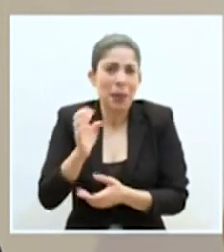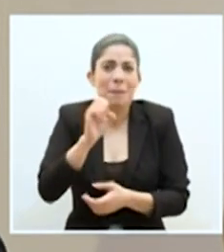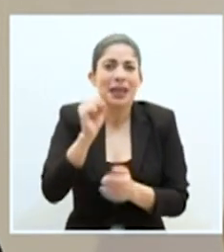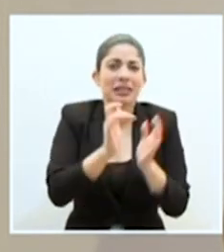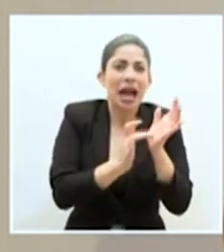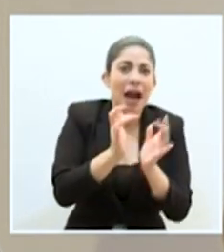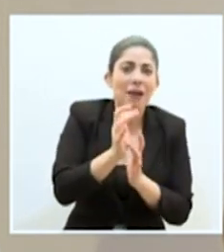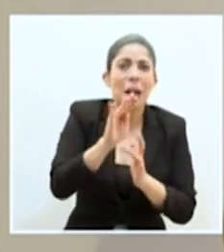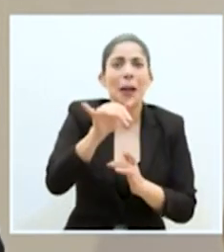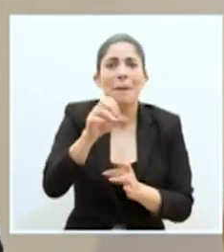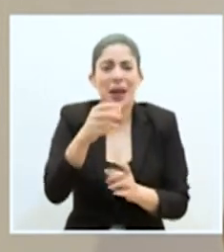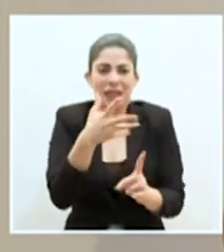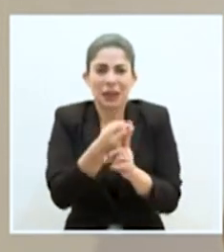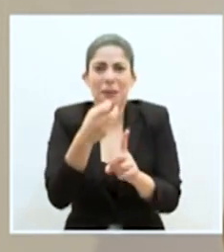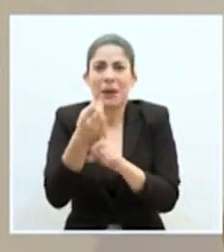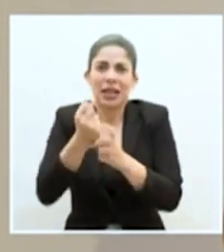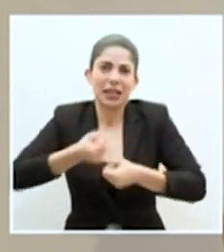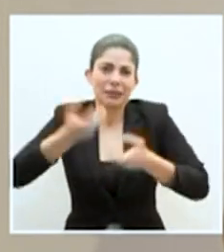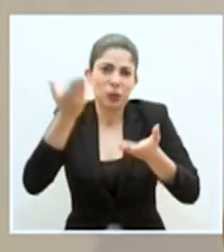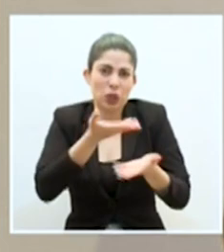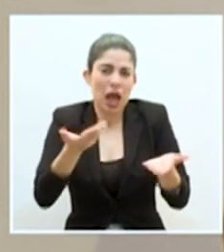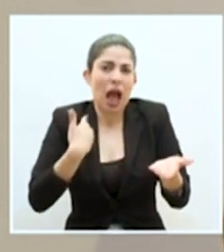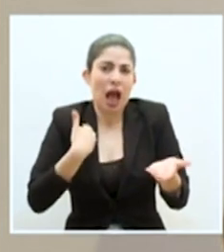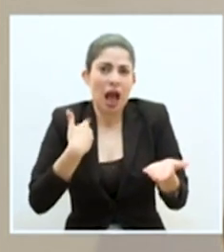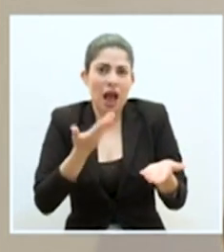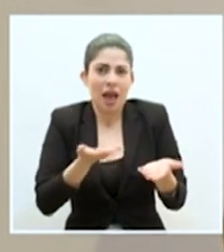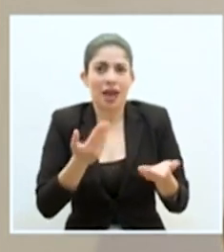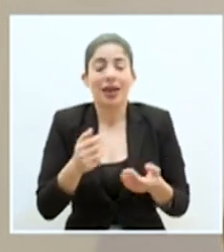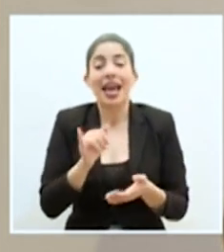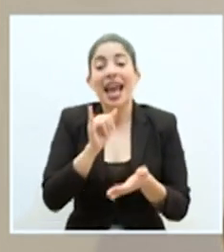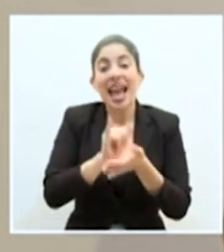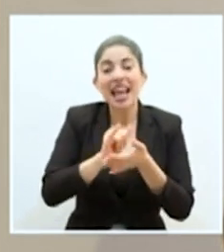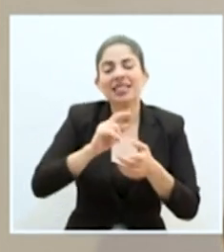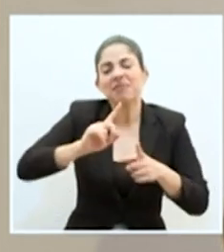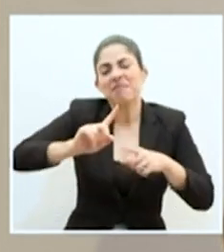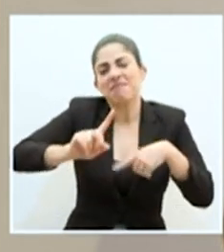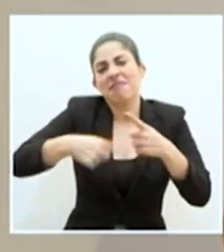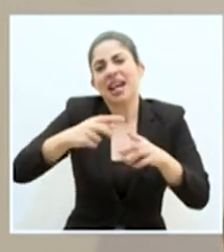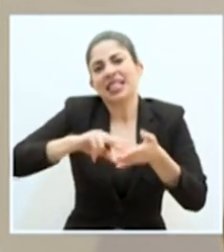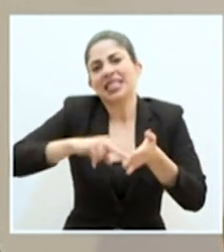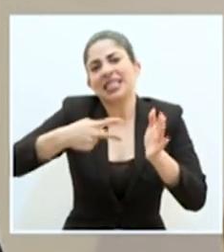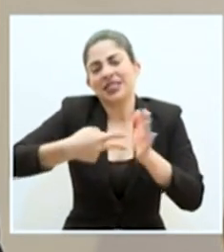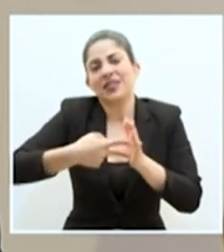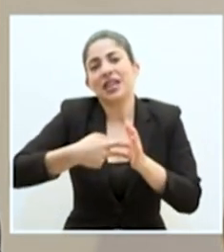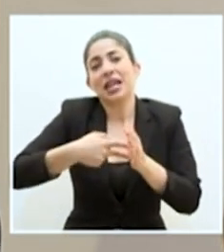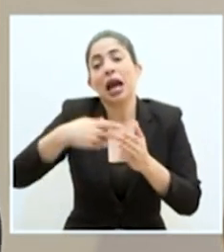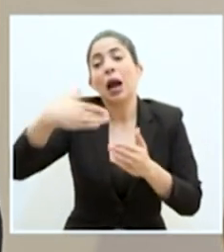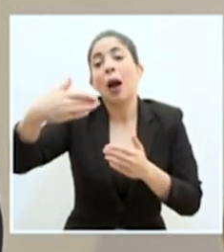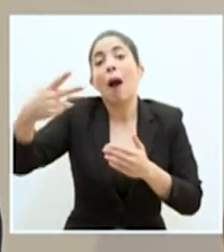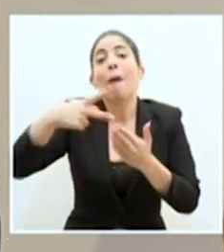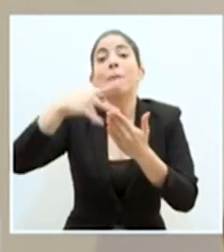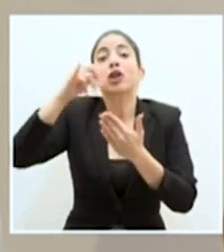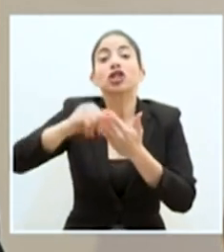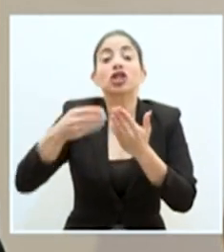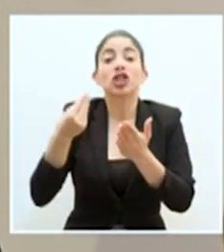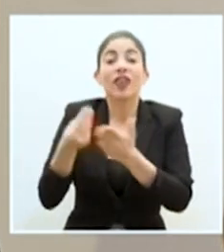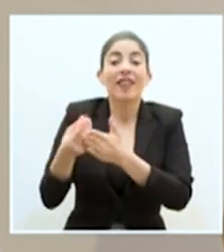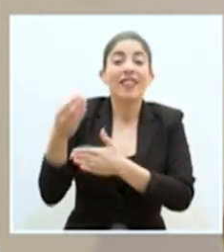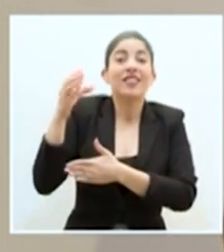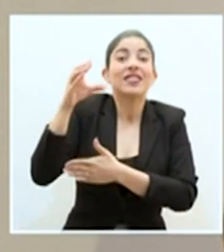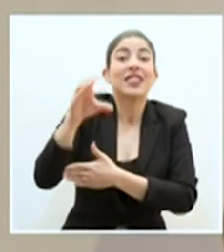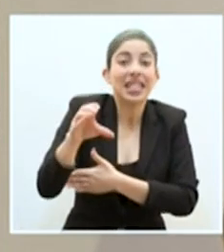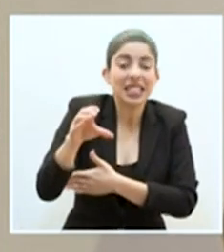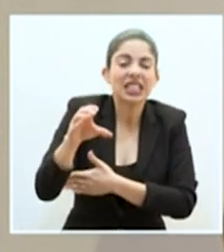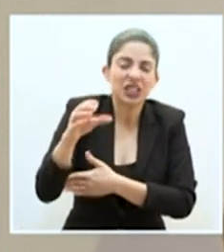de abril y mayo. Y eso va a significar una reducción en los proyectos de reinversión, va a